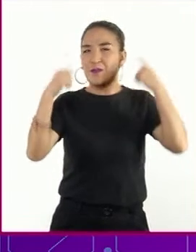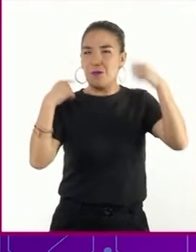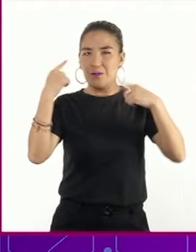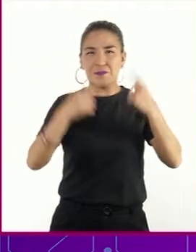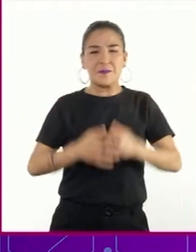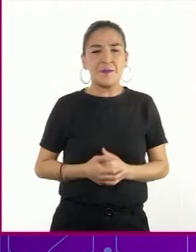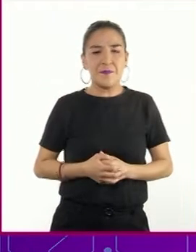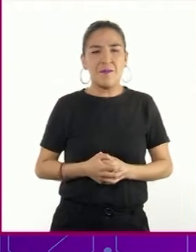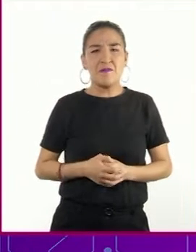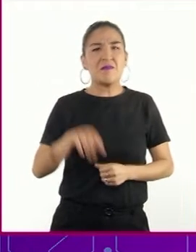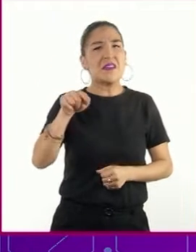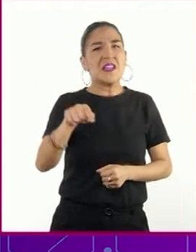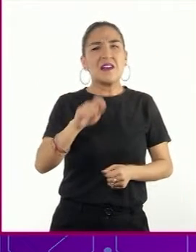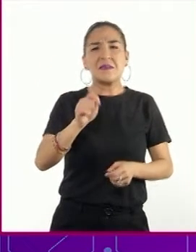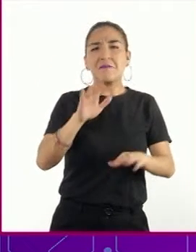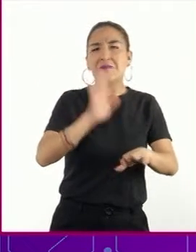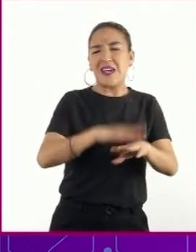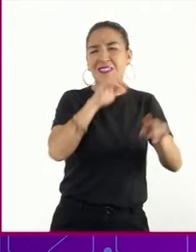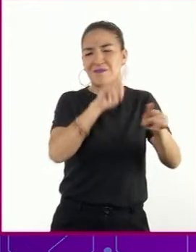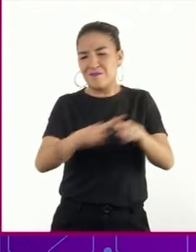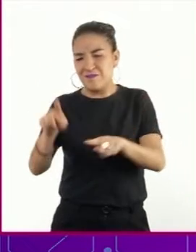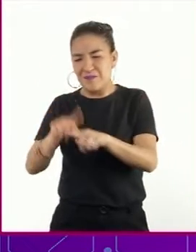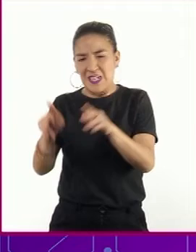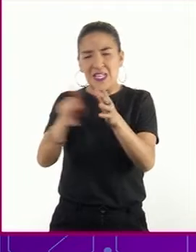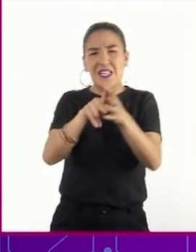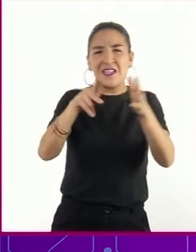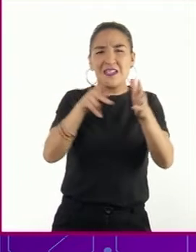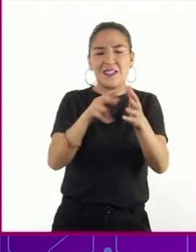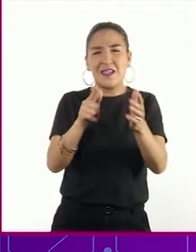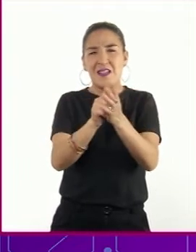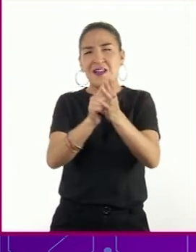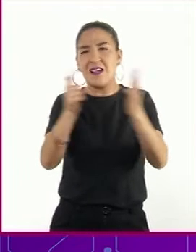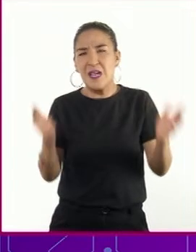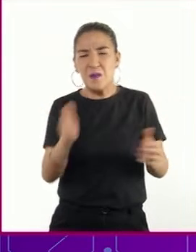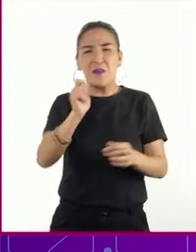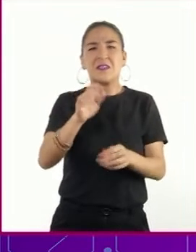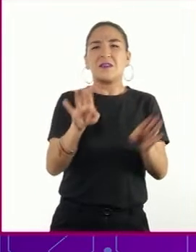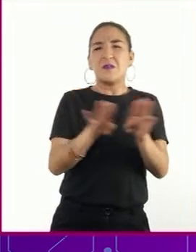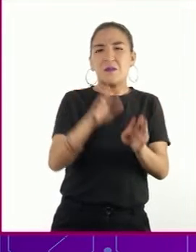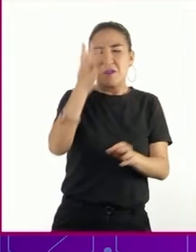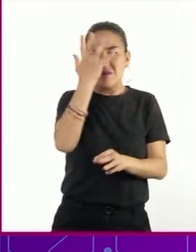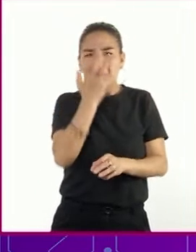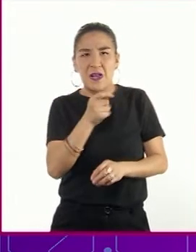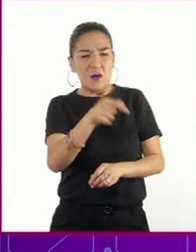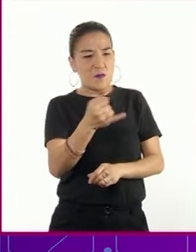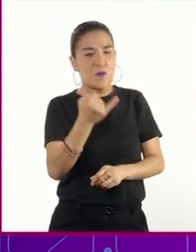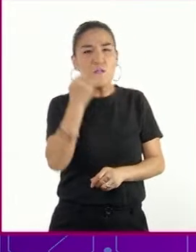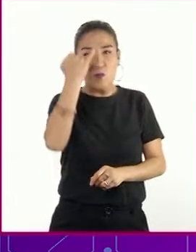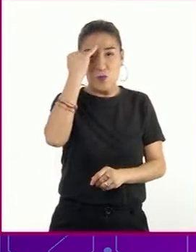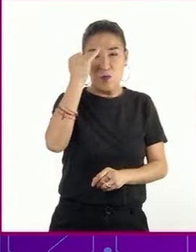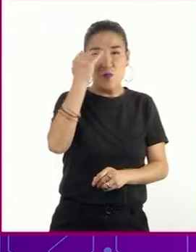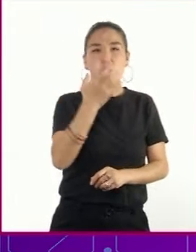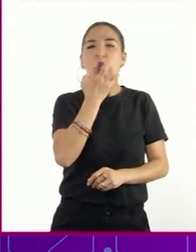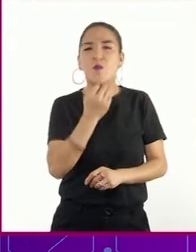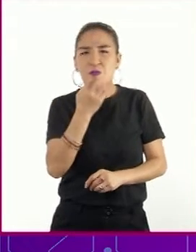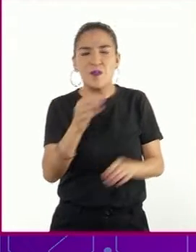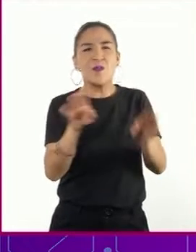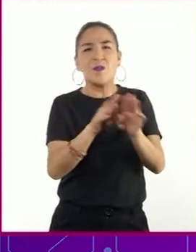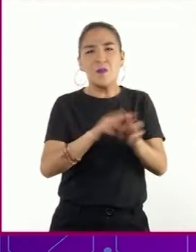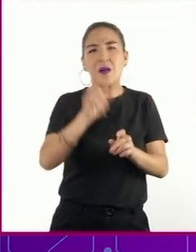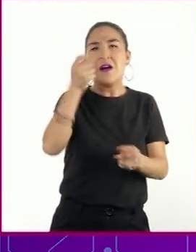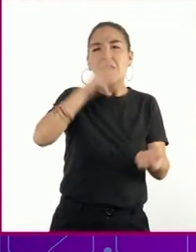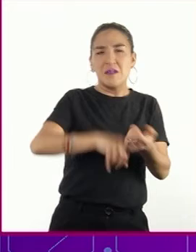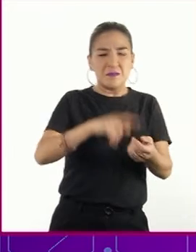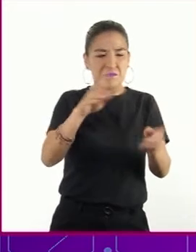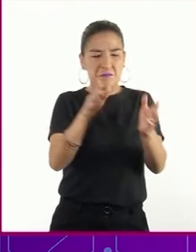Este es un universo de libros desinflados, este es un judío con un gorro de papel periódico que baila llorando por